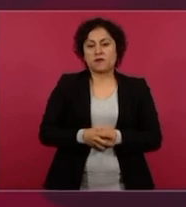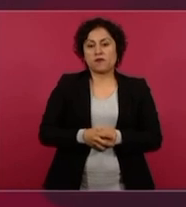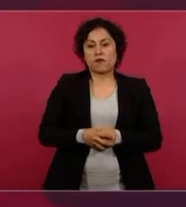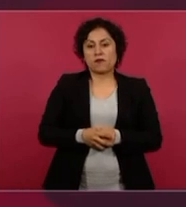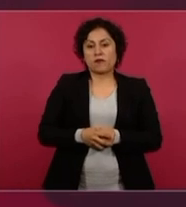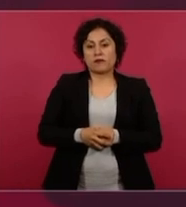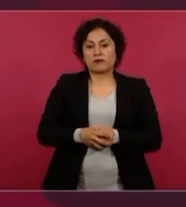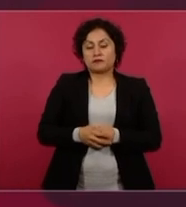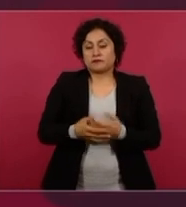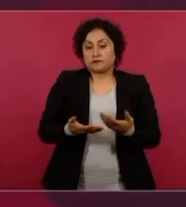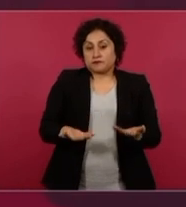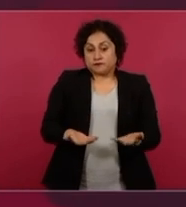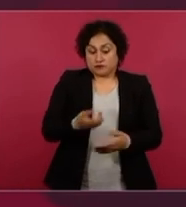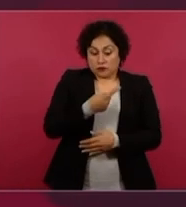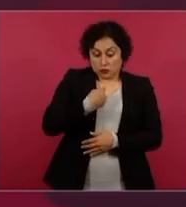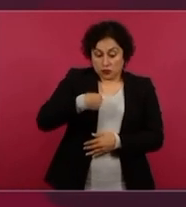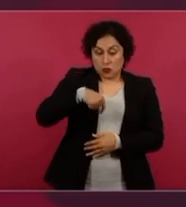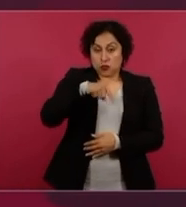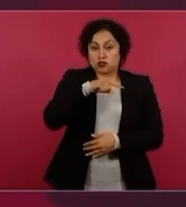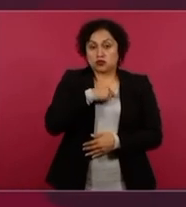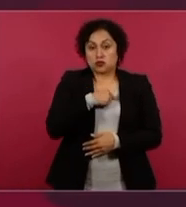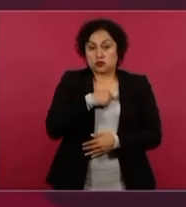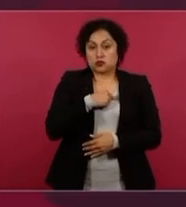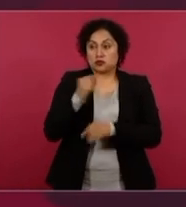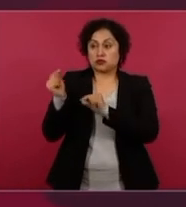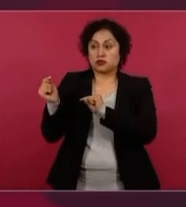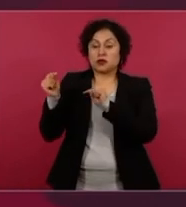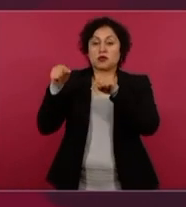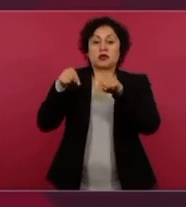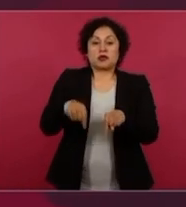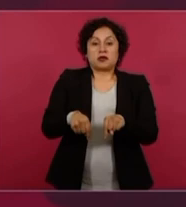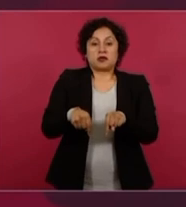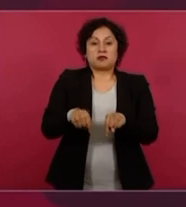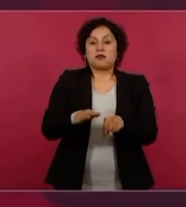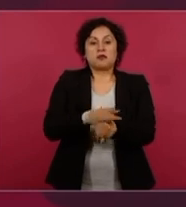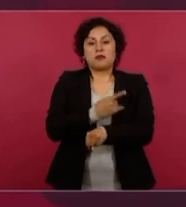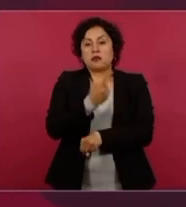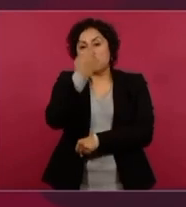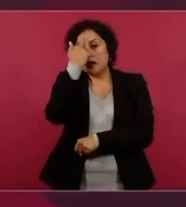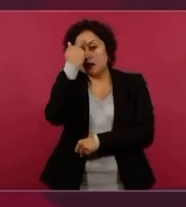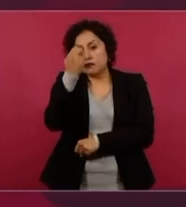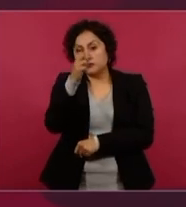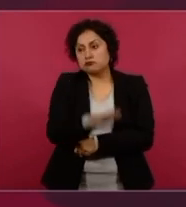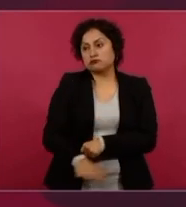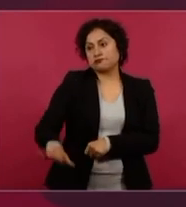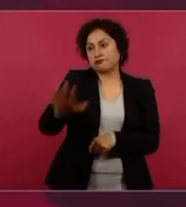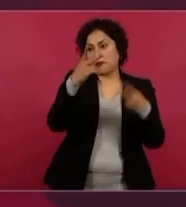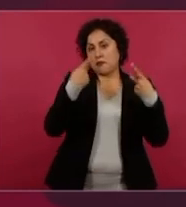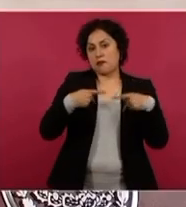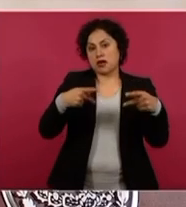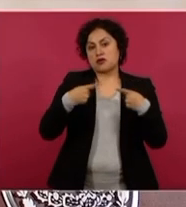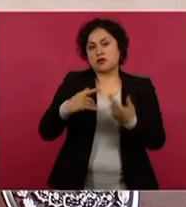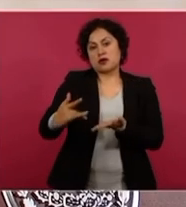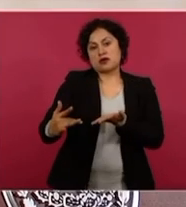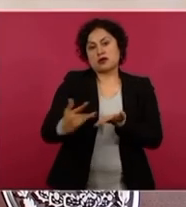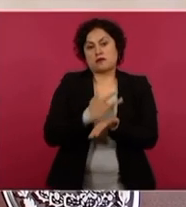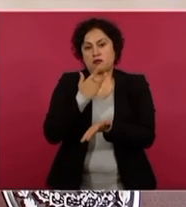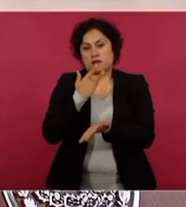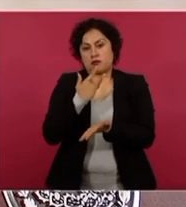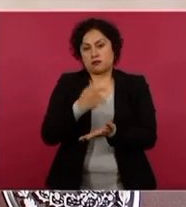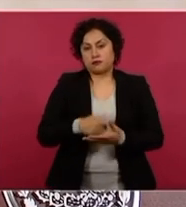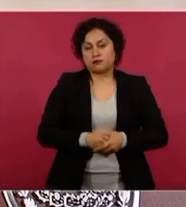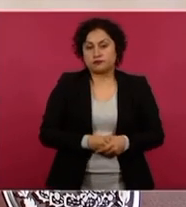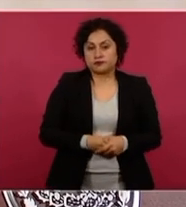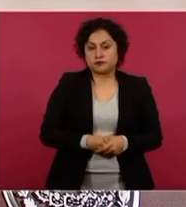Nosotros llegamos aquí por el apoyo del pueblo, ni con el